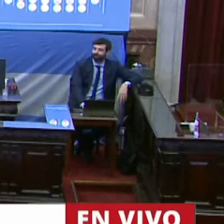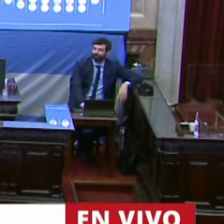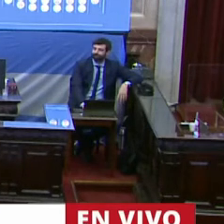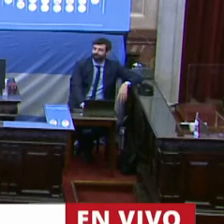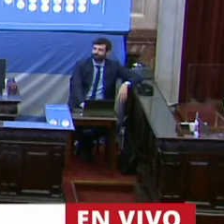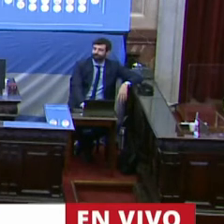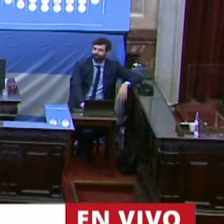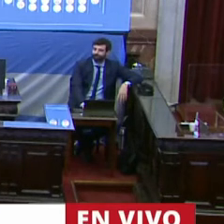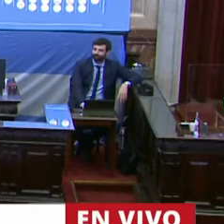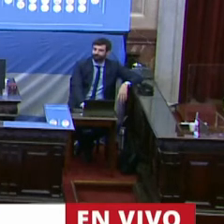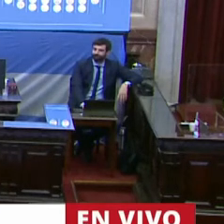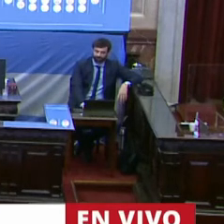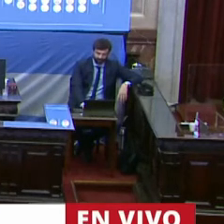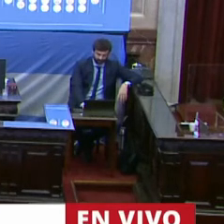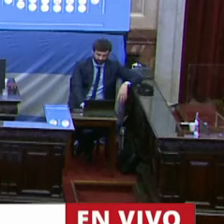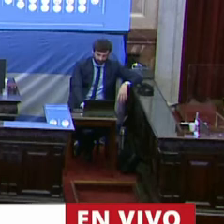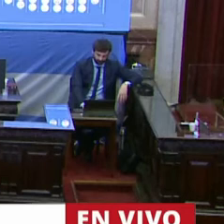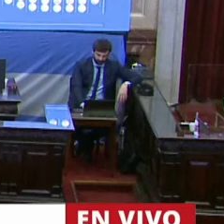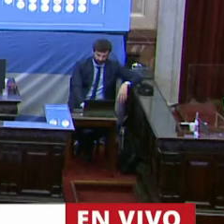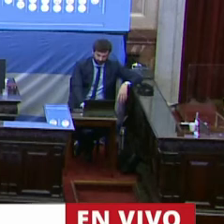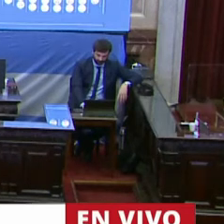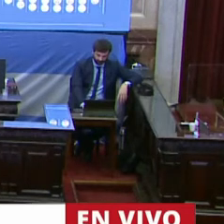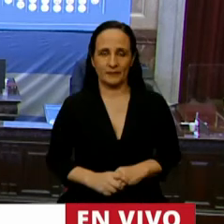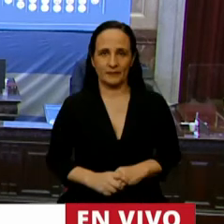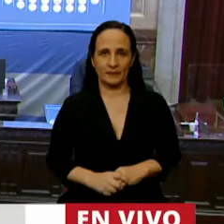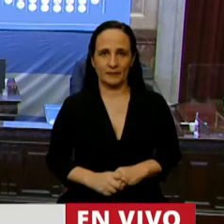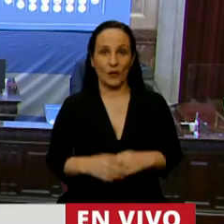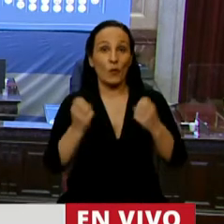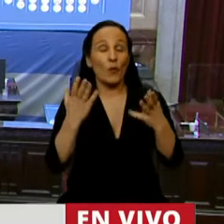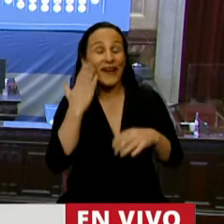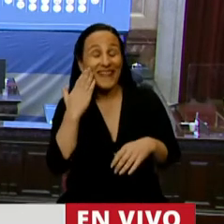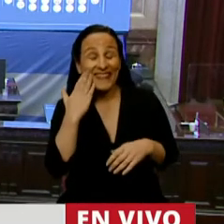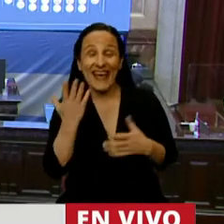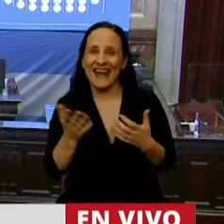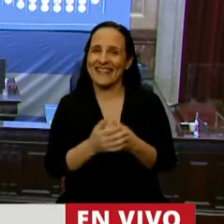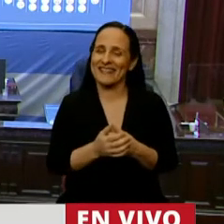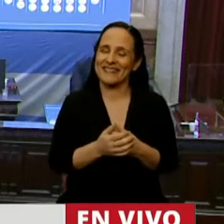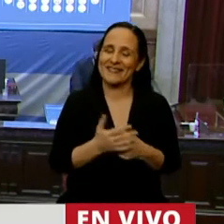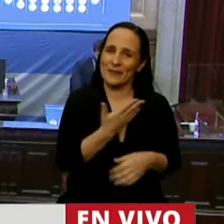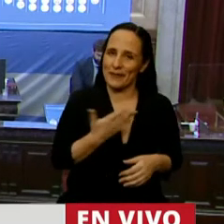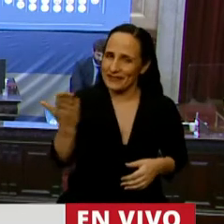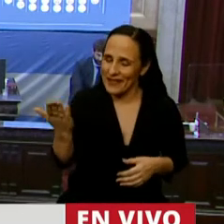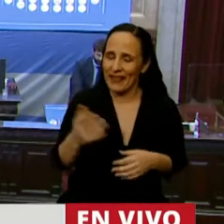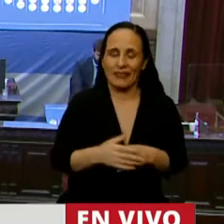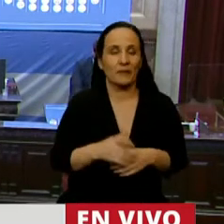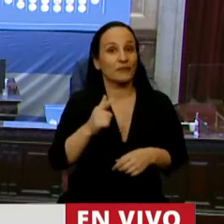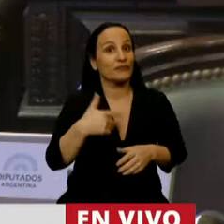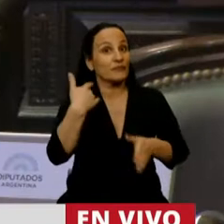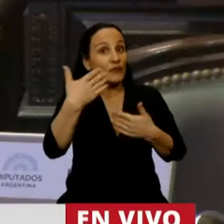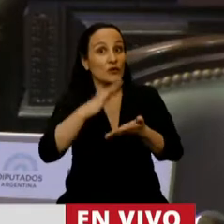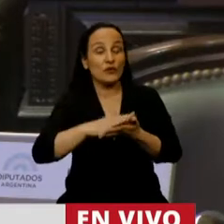Buenas tardes, muchas gracias Presidente. Venimos a tratar el presupuesto de 2021,